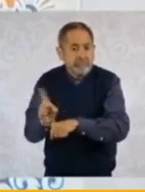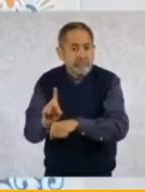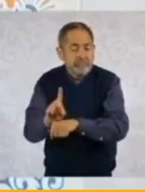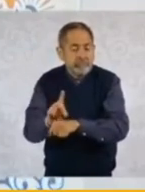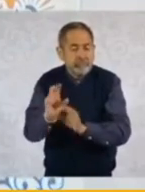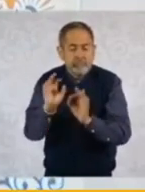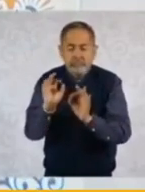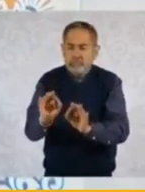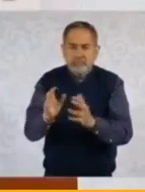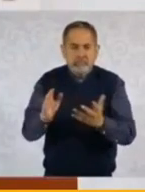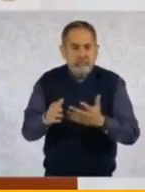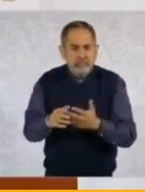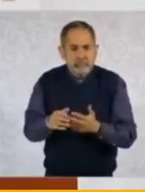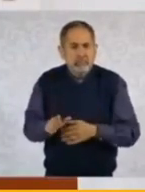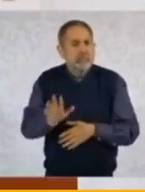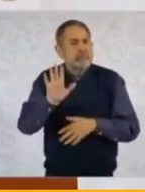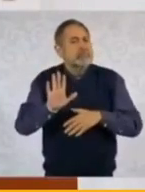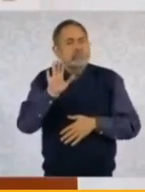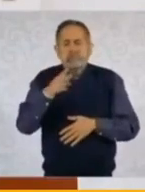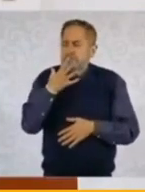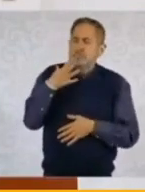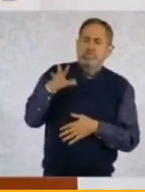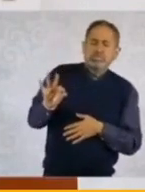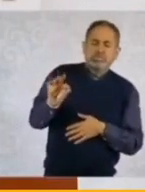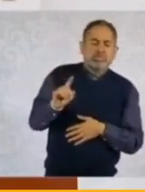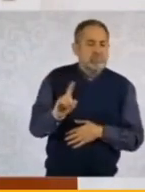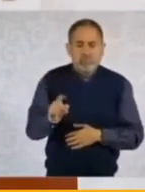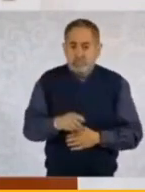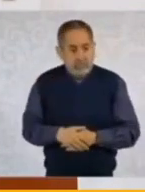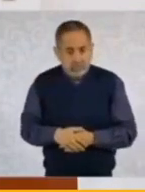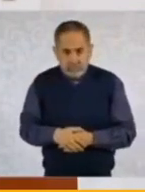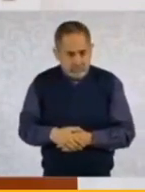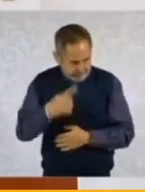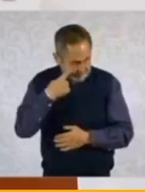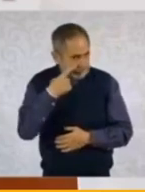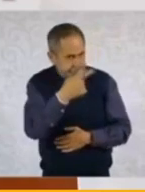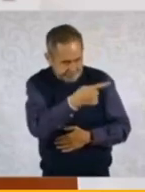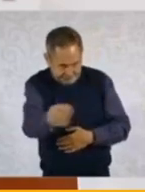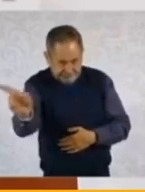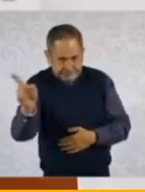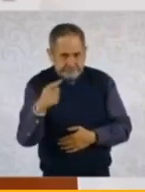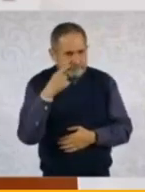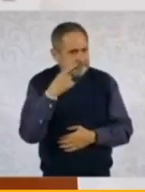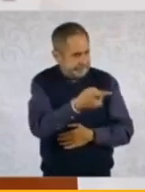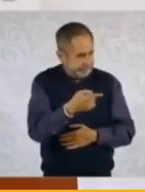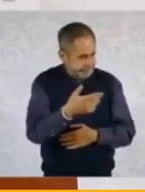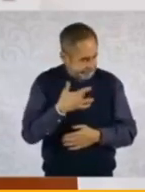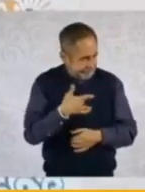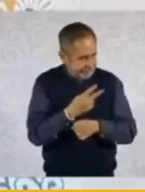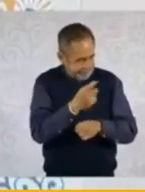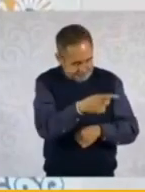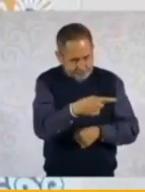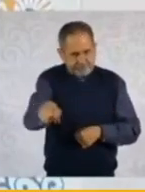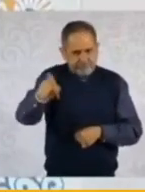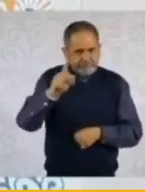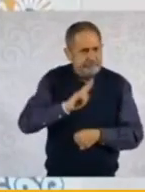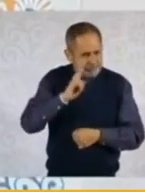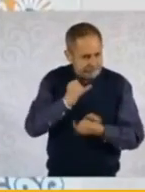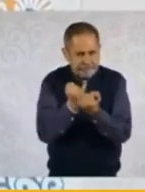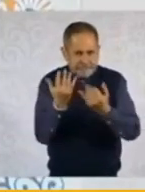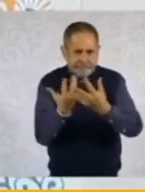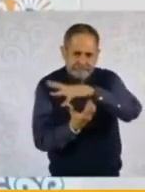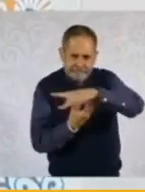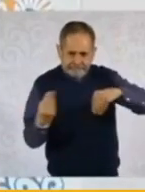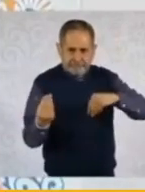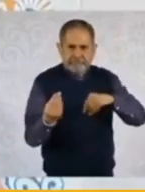Parece como un trabajo menor. A ver, a todos los que no hacen ese trabajo, los conmino a que realicen el trabajo